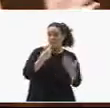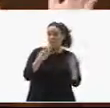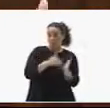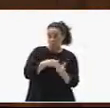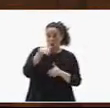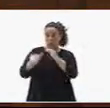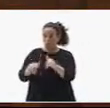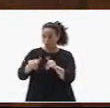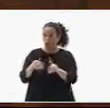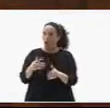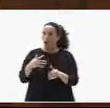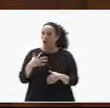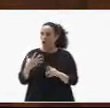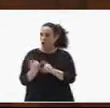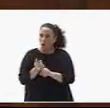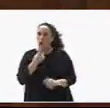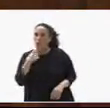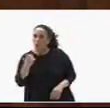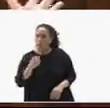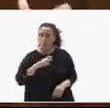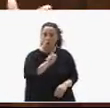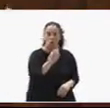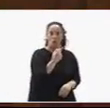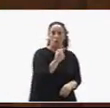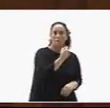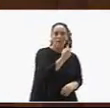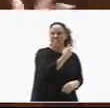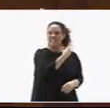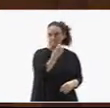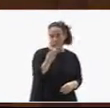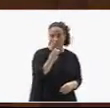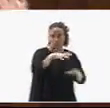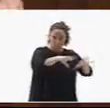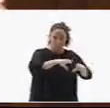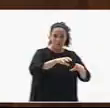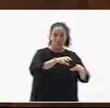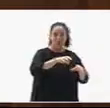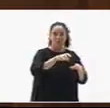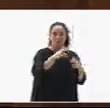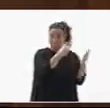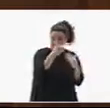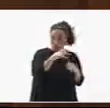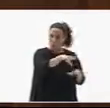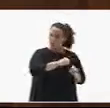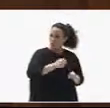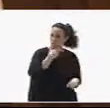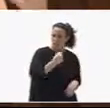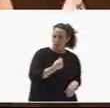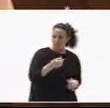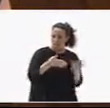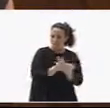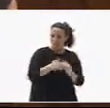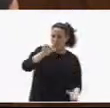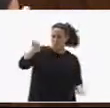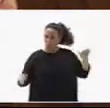grupo parlamentario tan solo 1.700 es a todos luces un sistema completamente desproporcional. esta